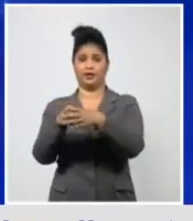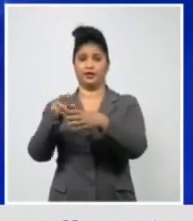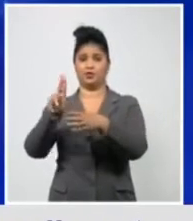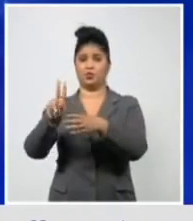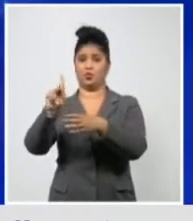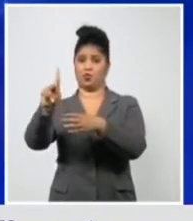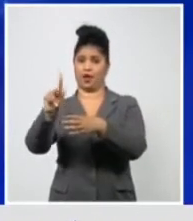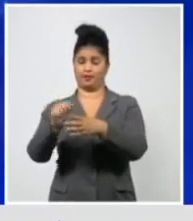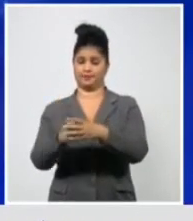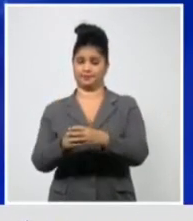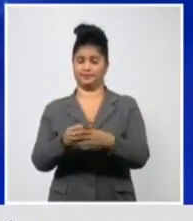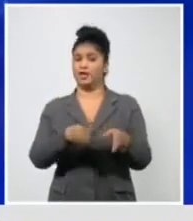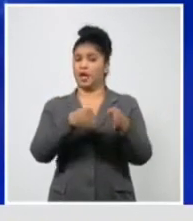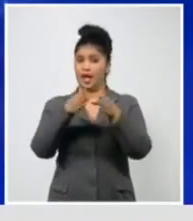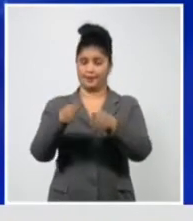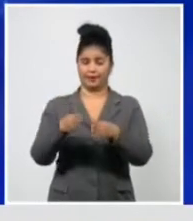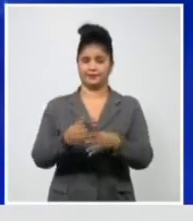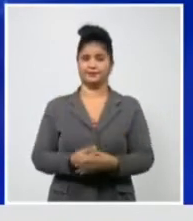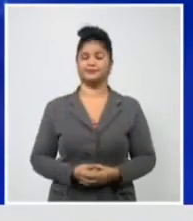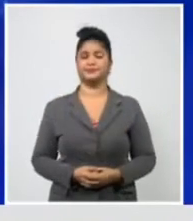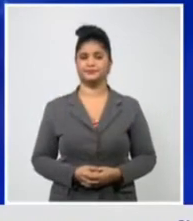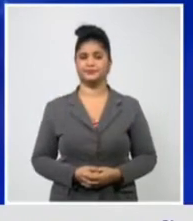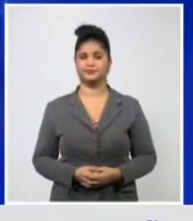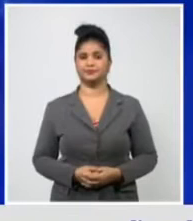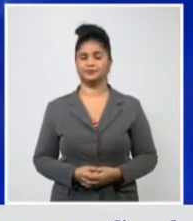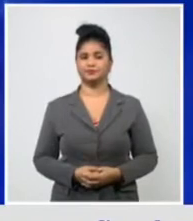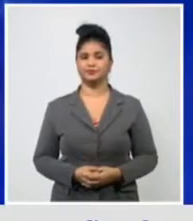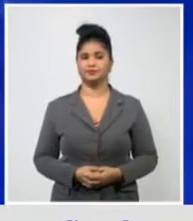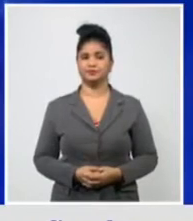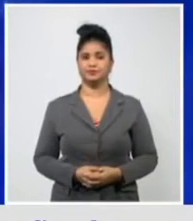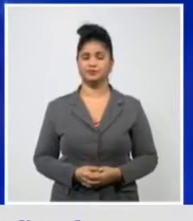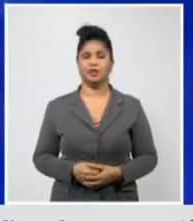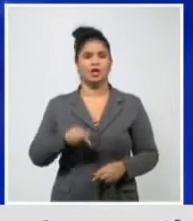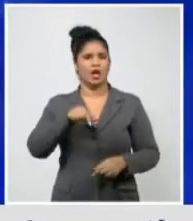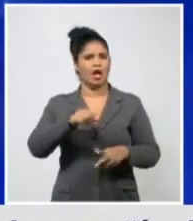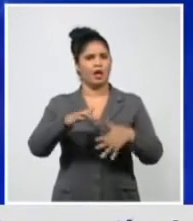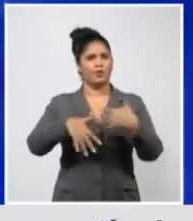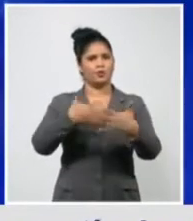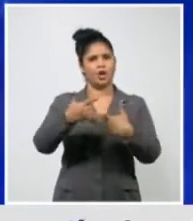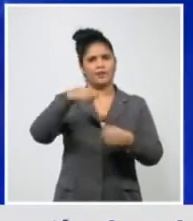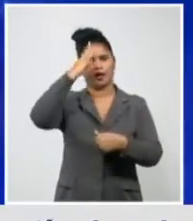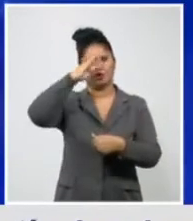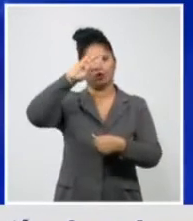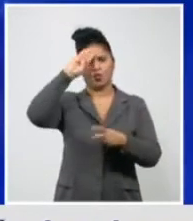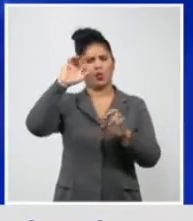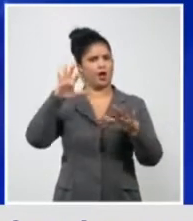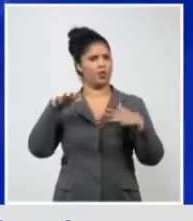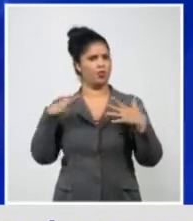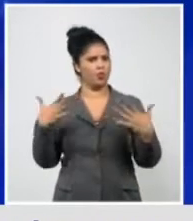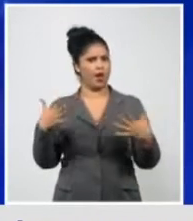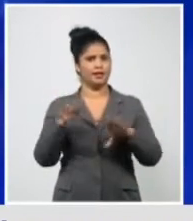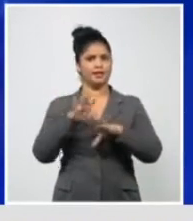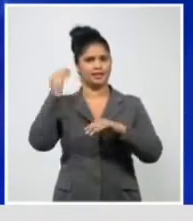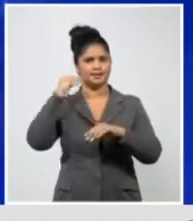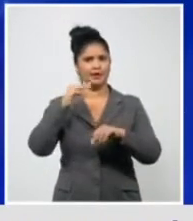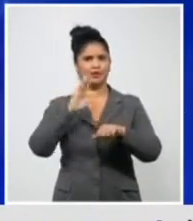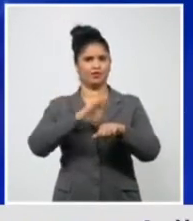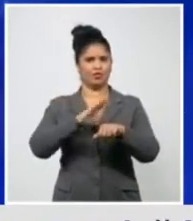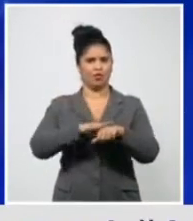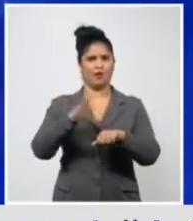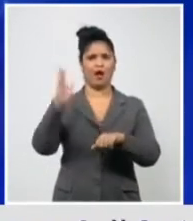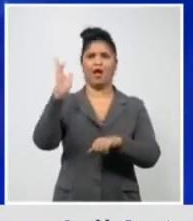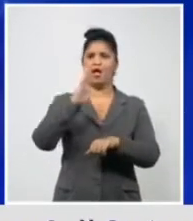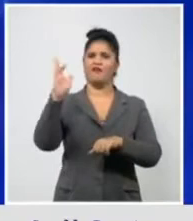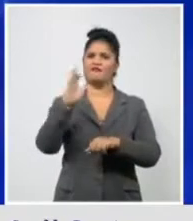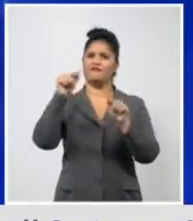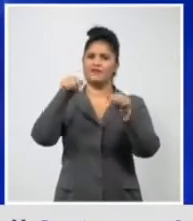es eso, o es todo lo que violamos, o en todo lo que no, no le llamamos violación, ya me llamado la atención varias veces,